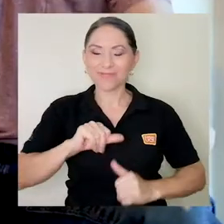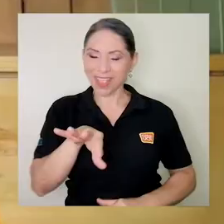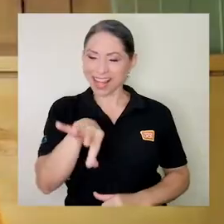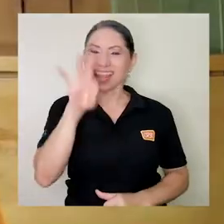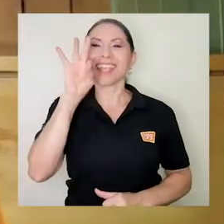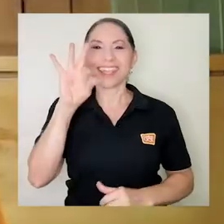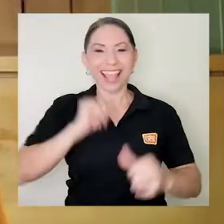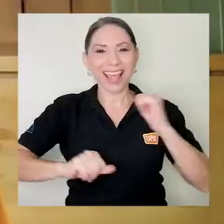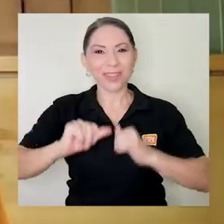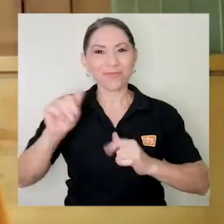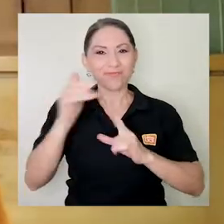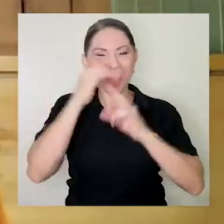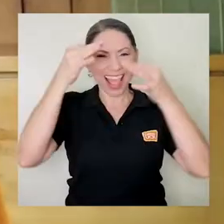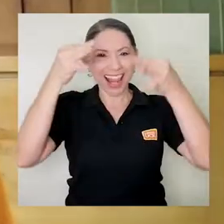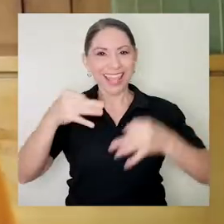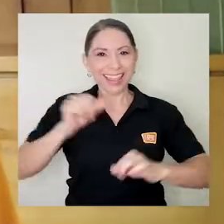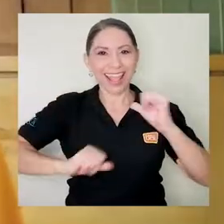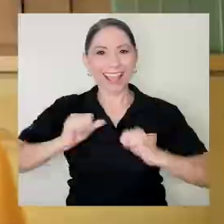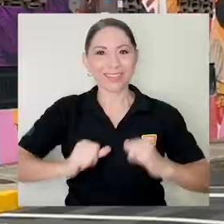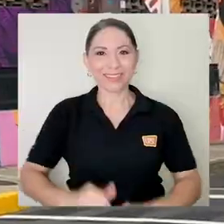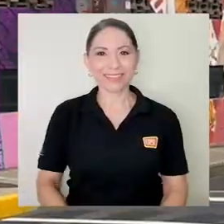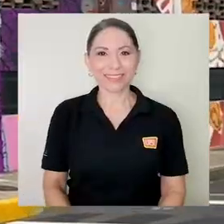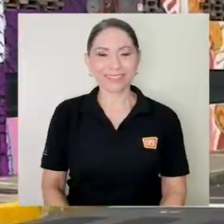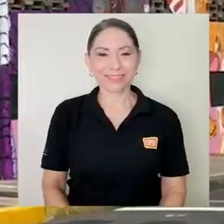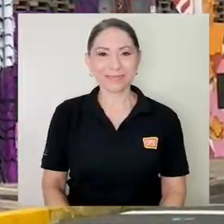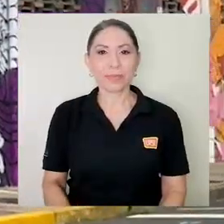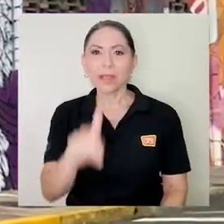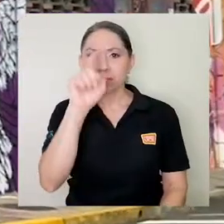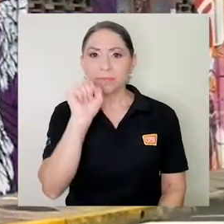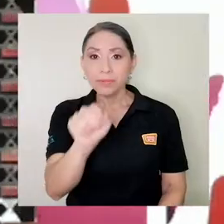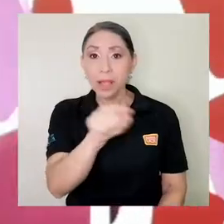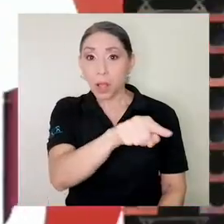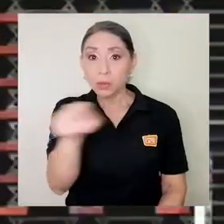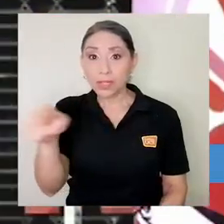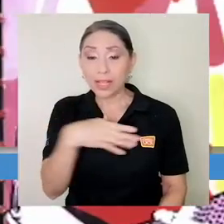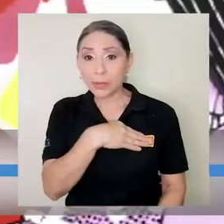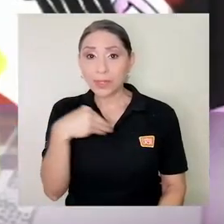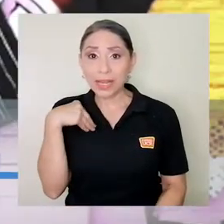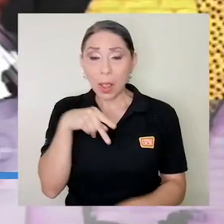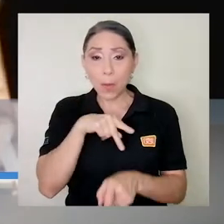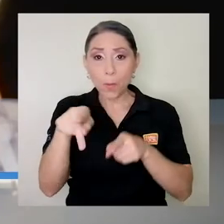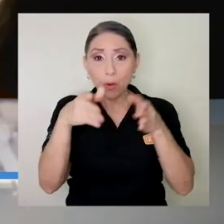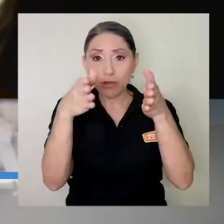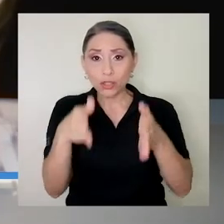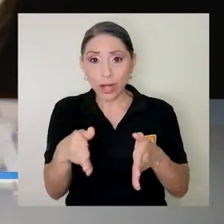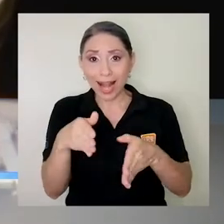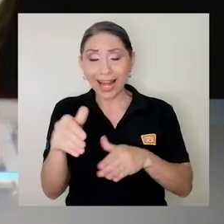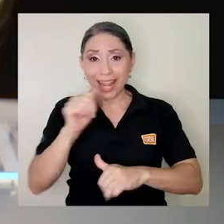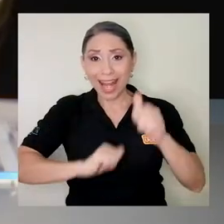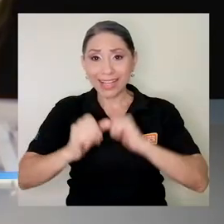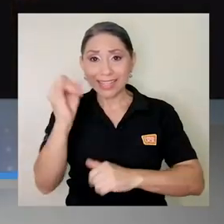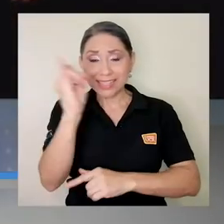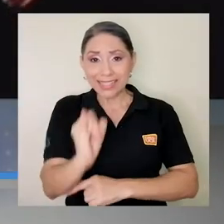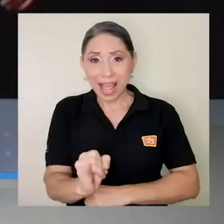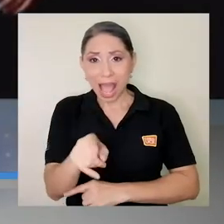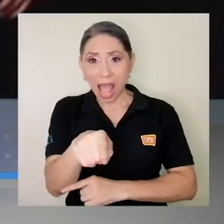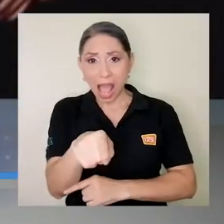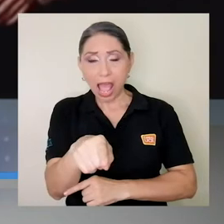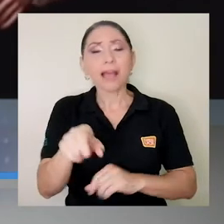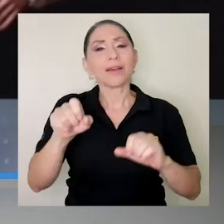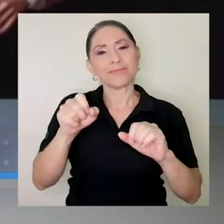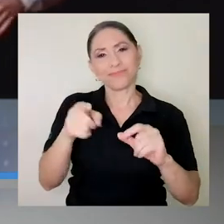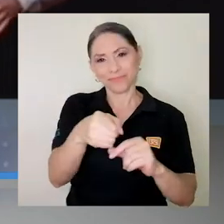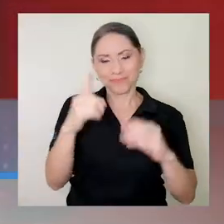elegí teatro. Yo elegí teatro. ¿Le gustaría ser un profesional en Artes Dramáticas? Entonces,